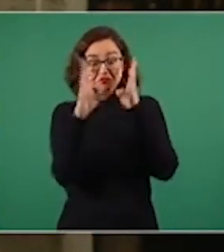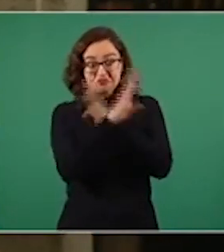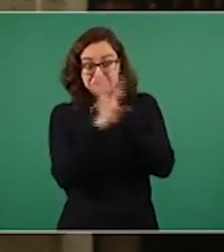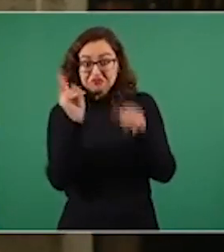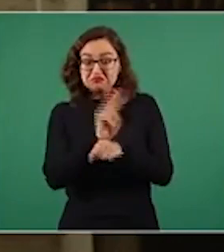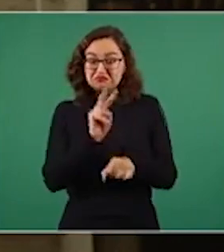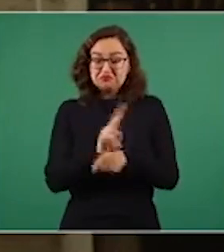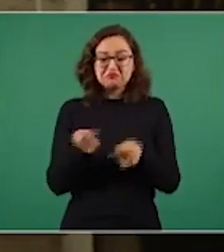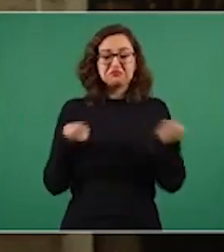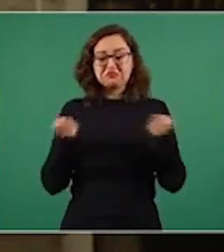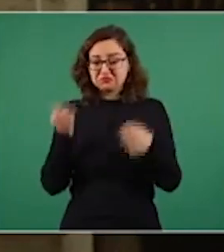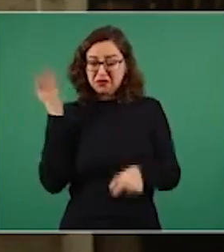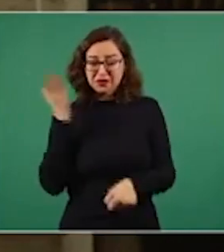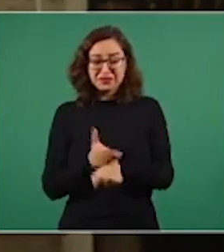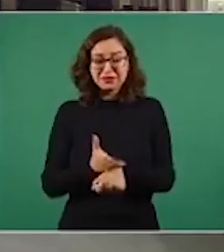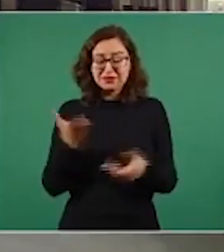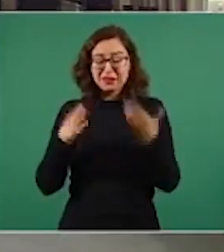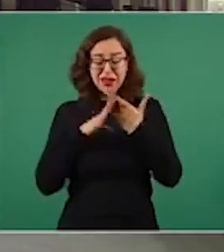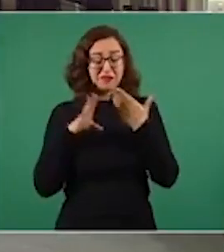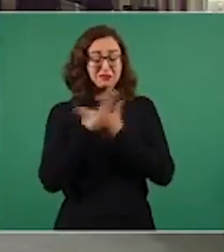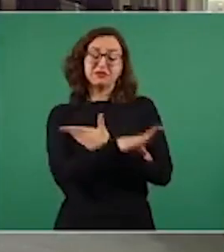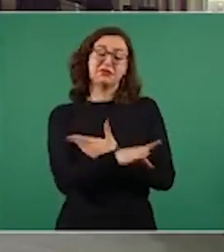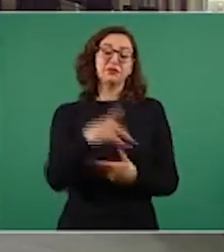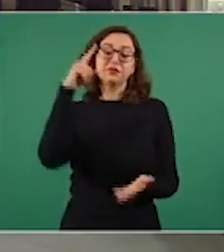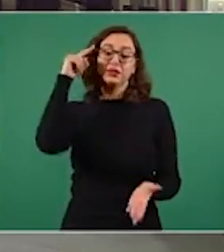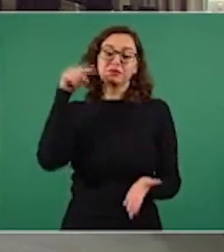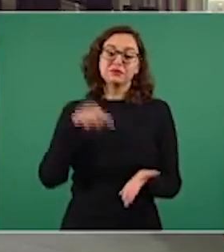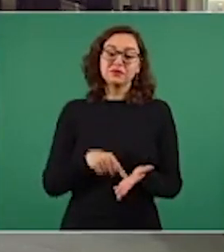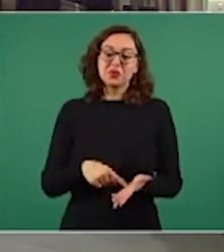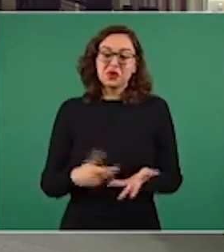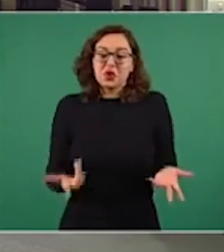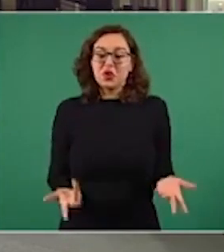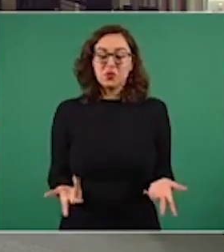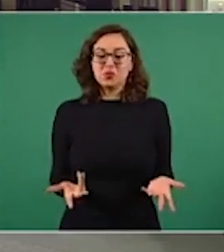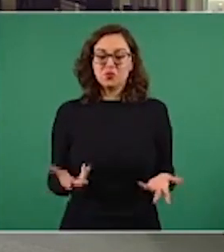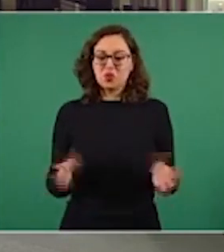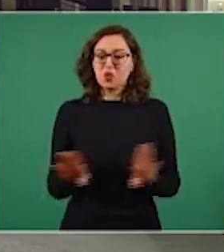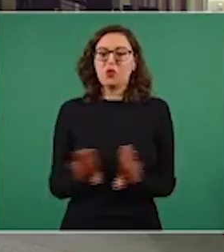perseguidas penalmente, pero sobre todo sean evitadas, que se nos garantice la no